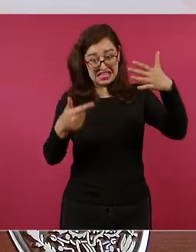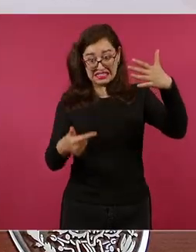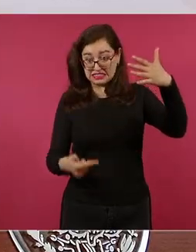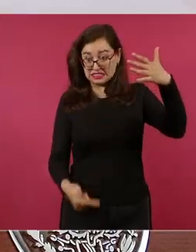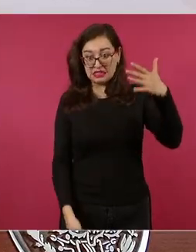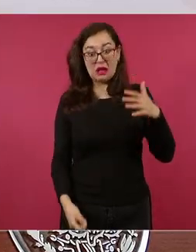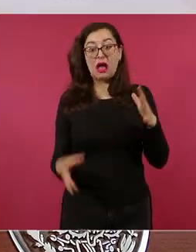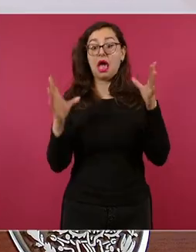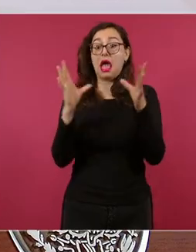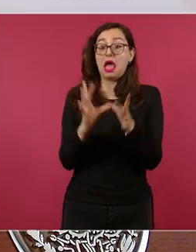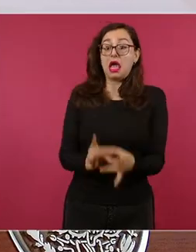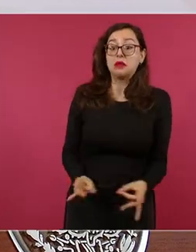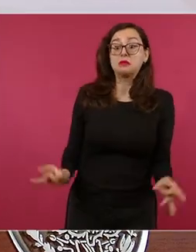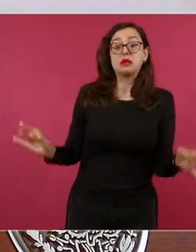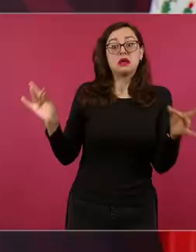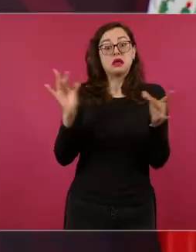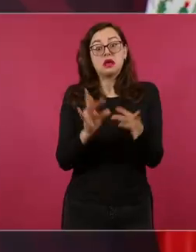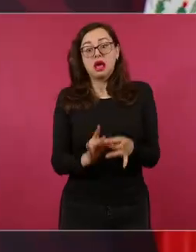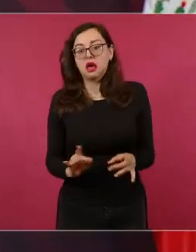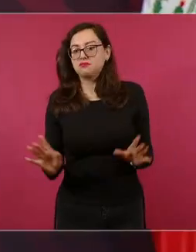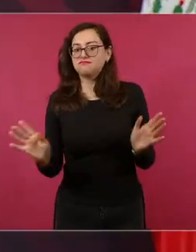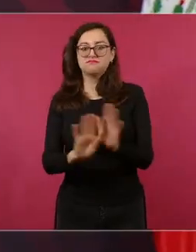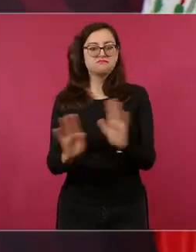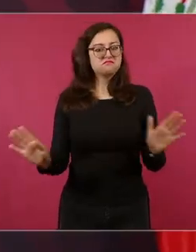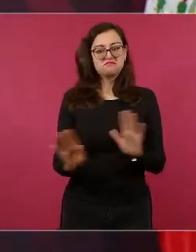preámbulos sin justificar sin